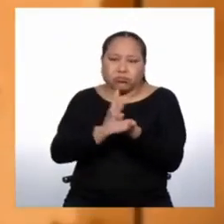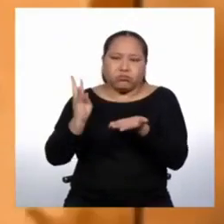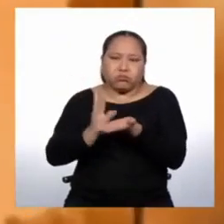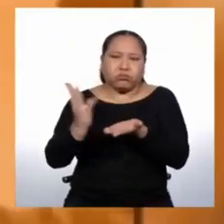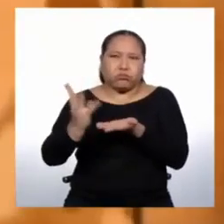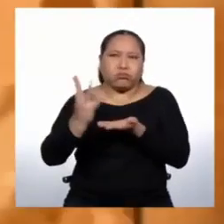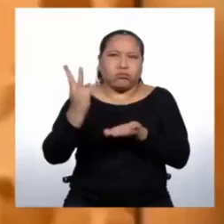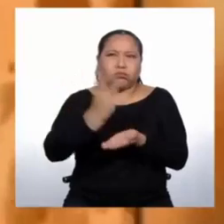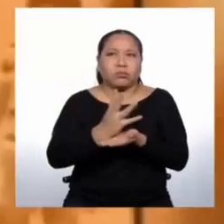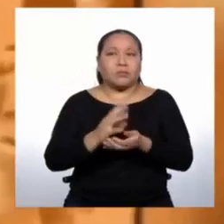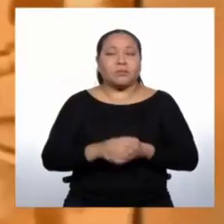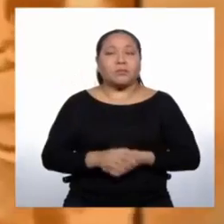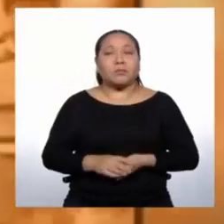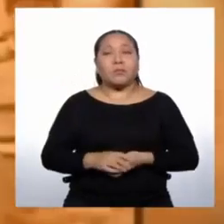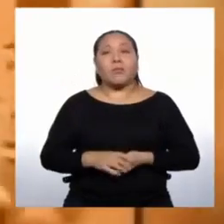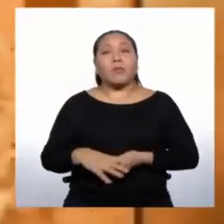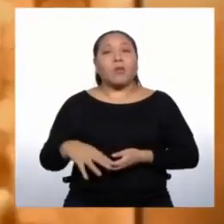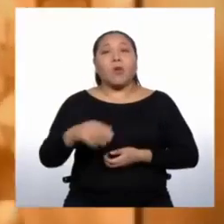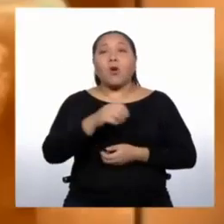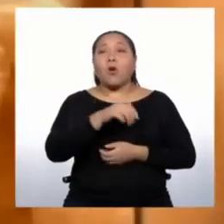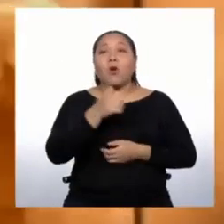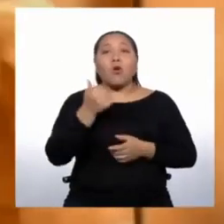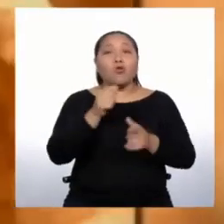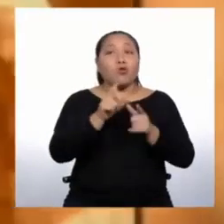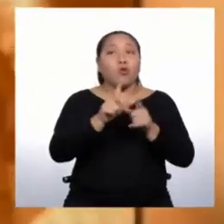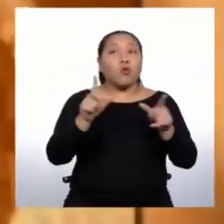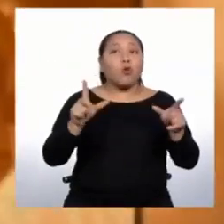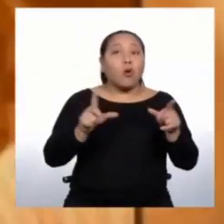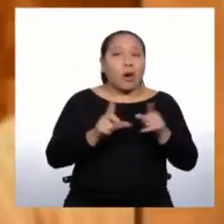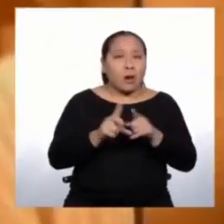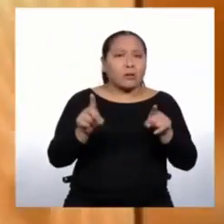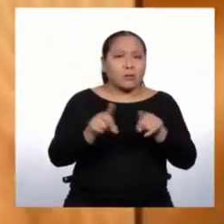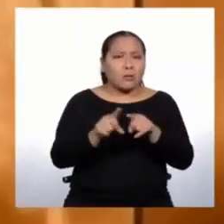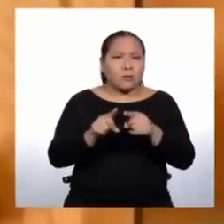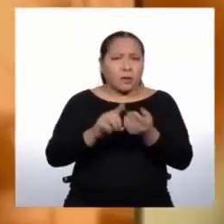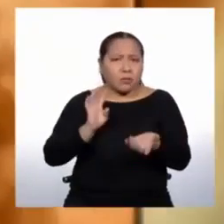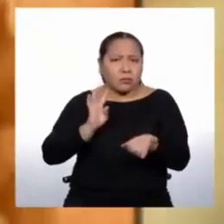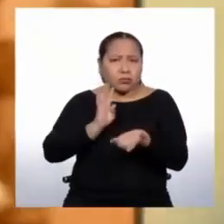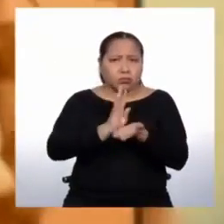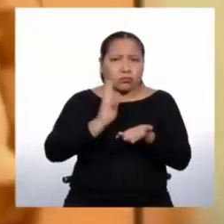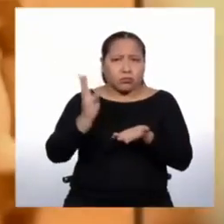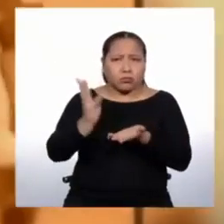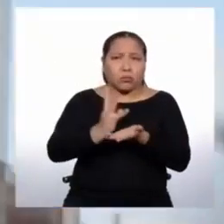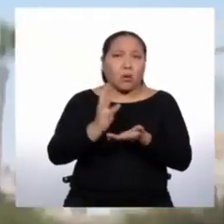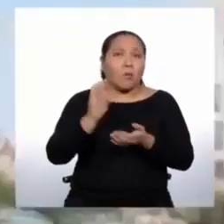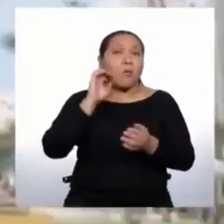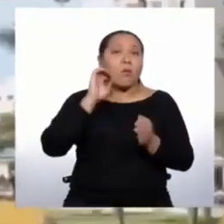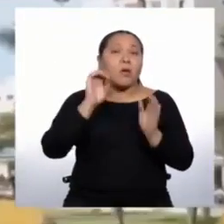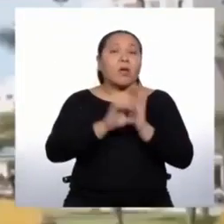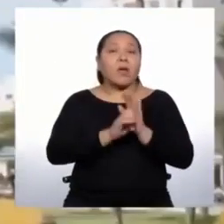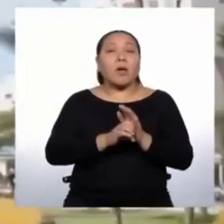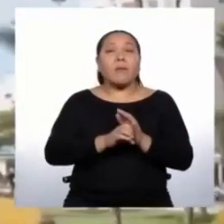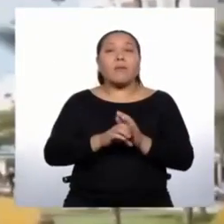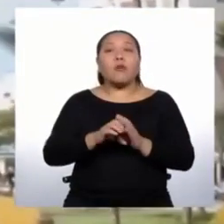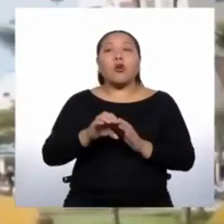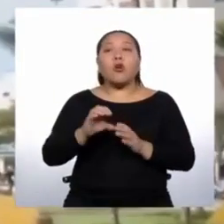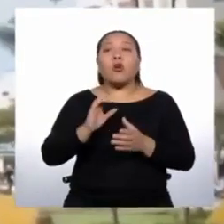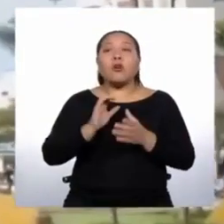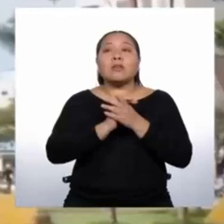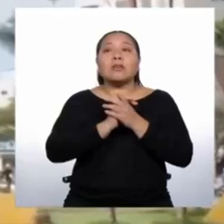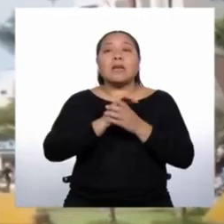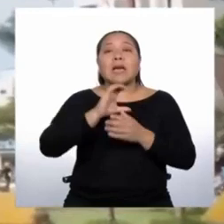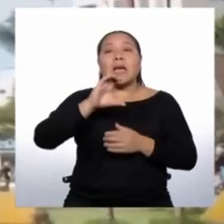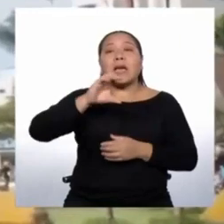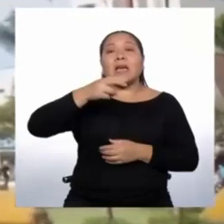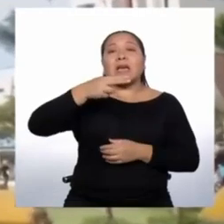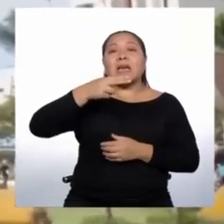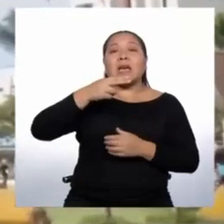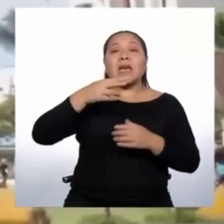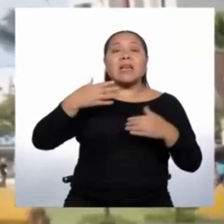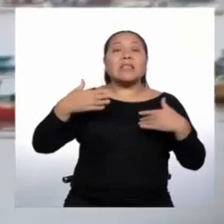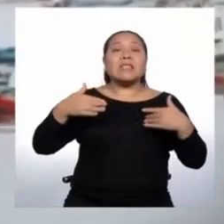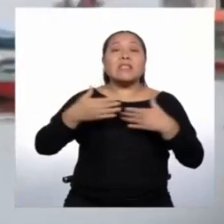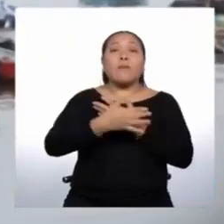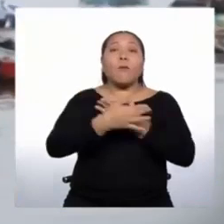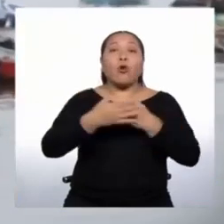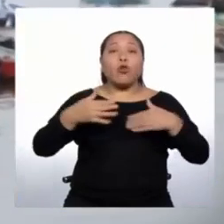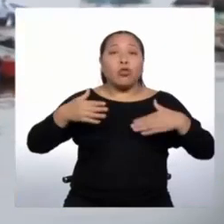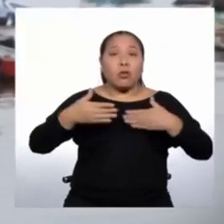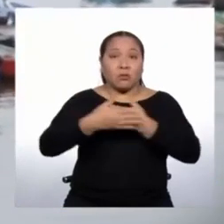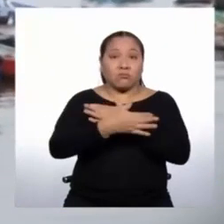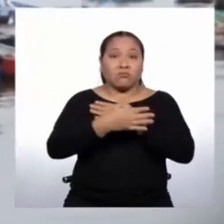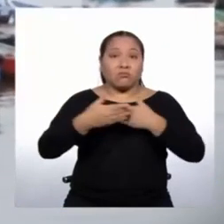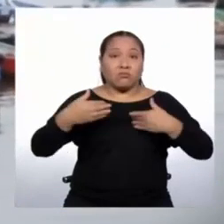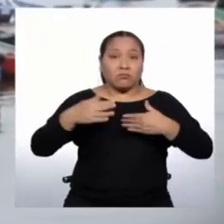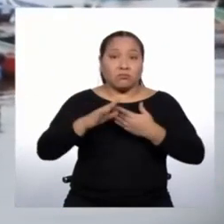Hubo otras ciudades que también atrajeron migración interna, como el caso de Chimbote, bastión de la industria pesquera